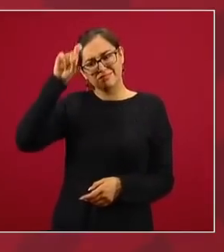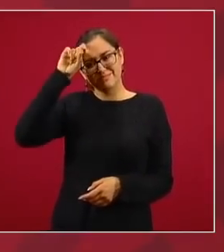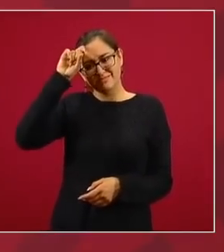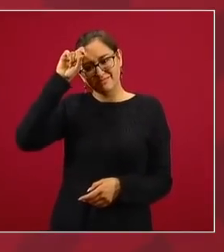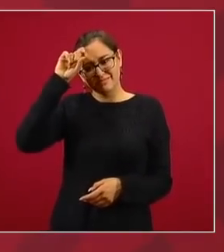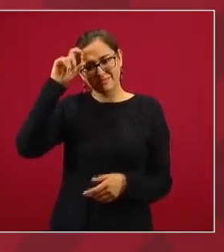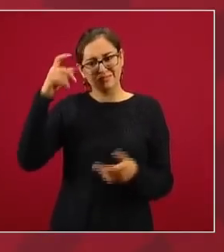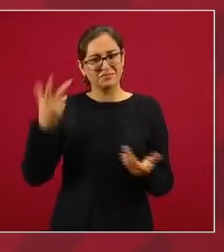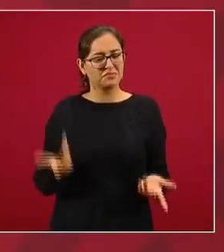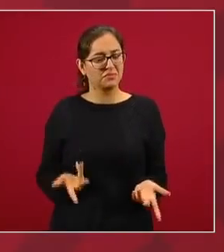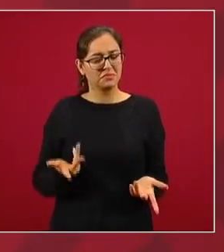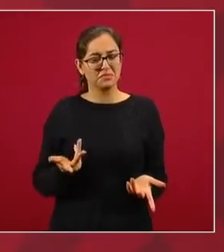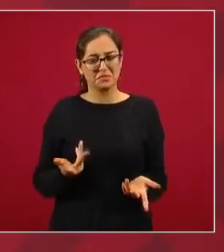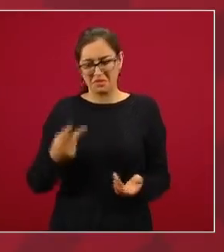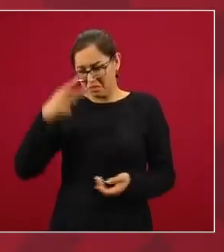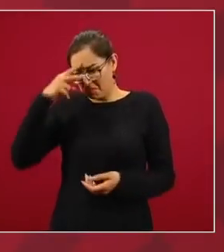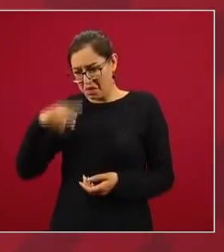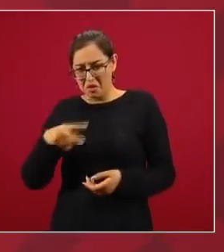convenio